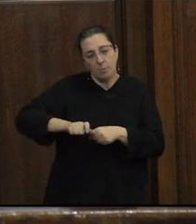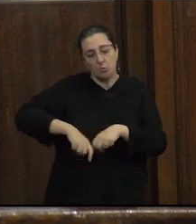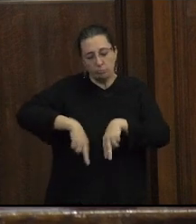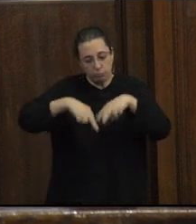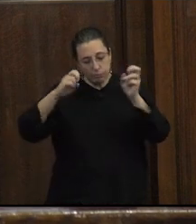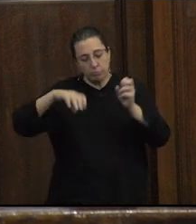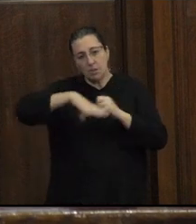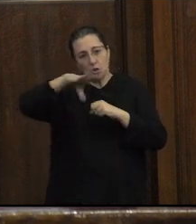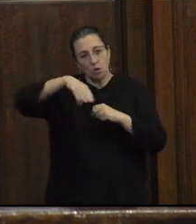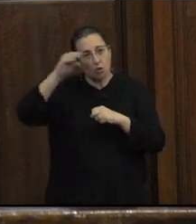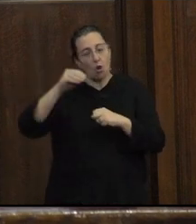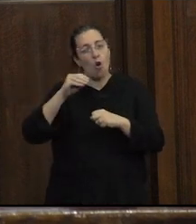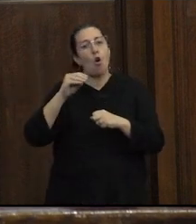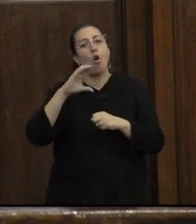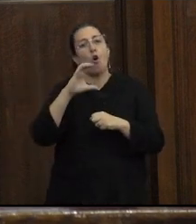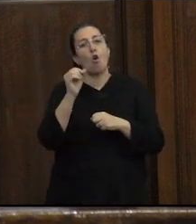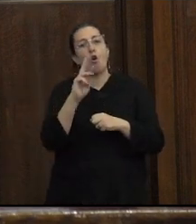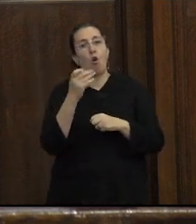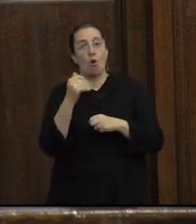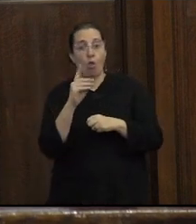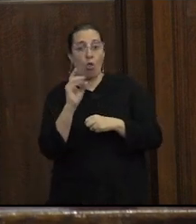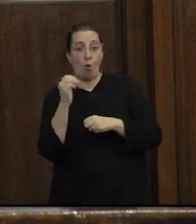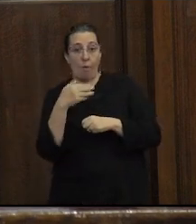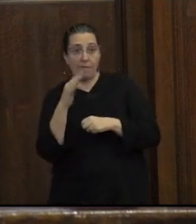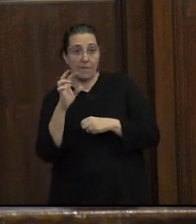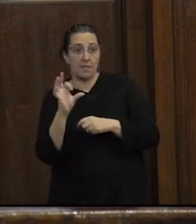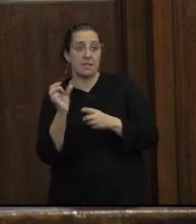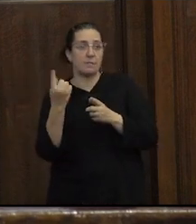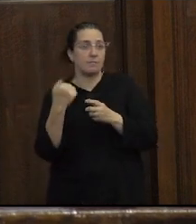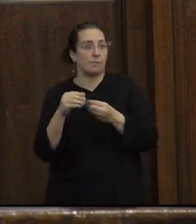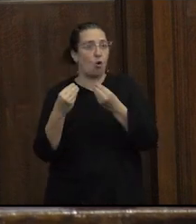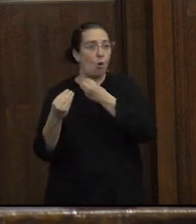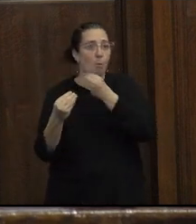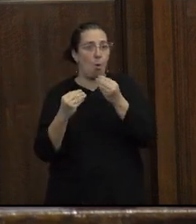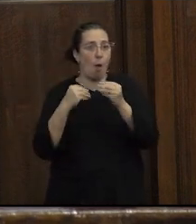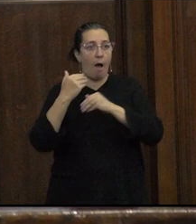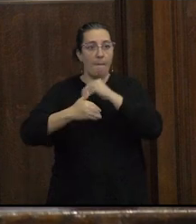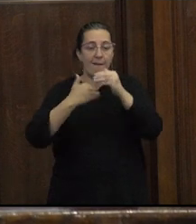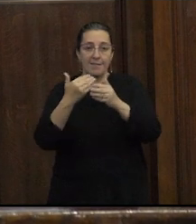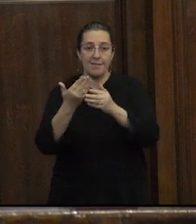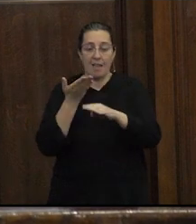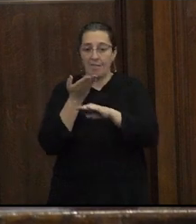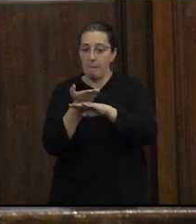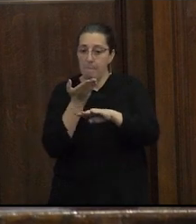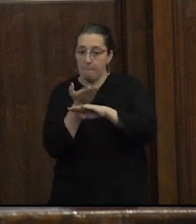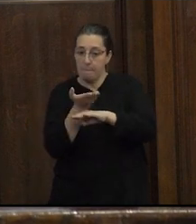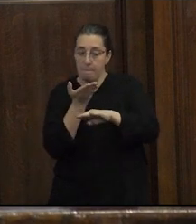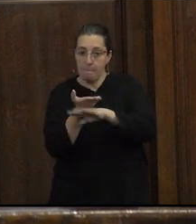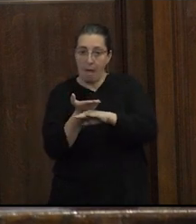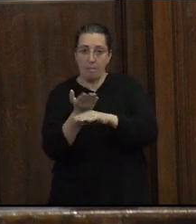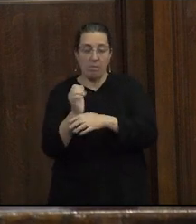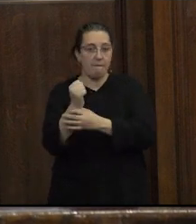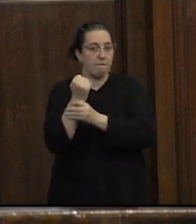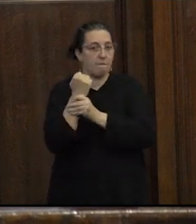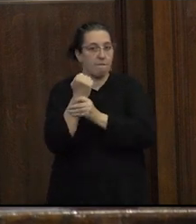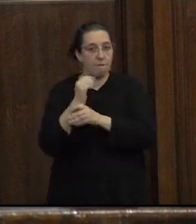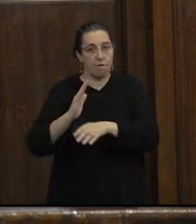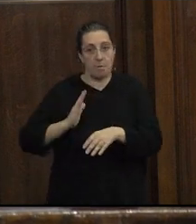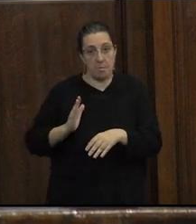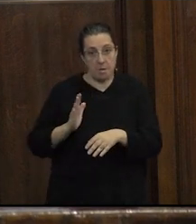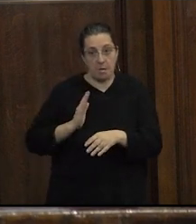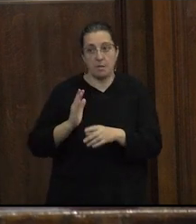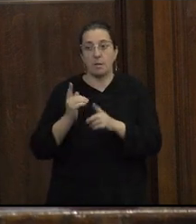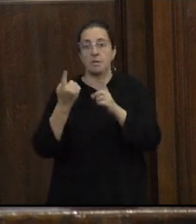para dar cuenta de cómo se rearticulan ante el avance de las demandas feministas sobre todo y de los movimientos